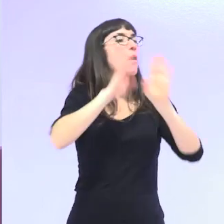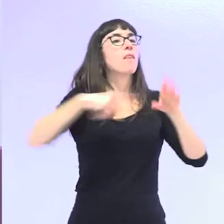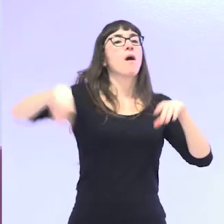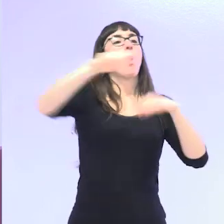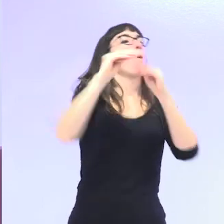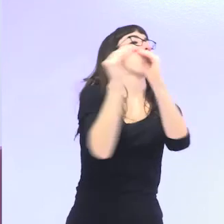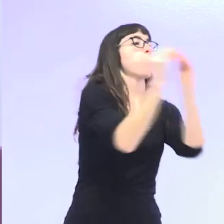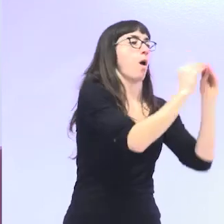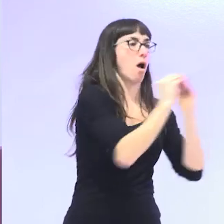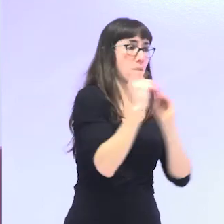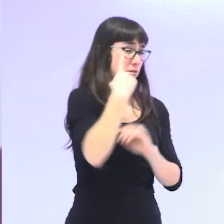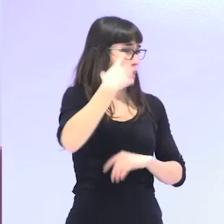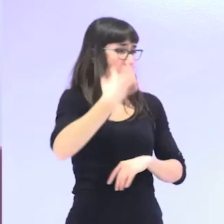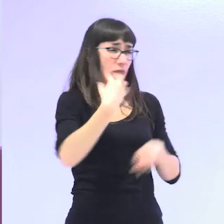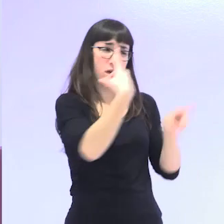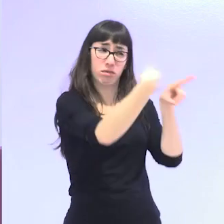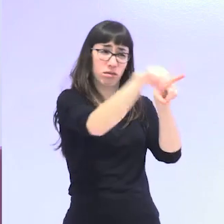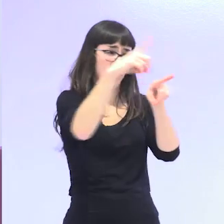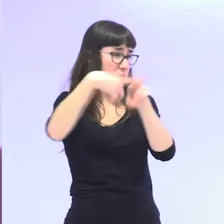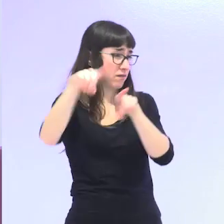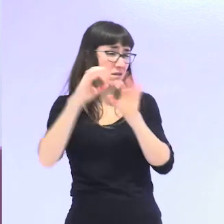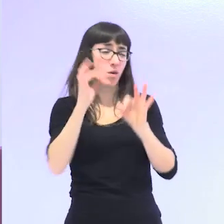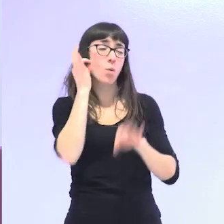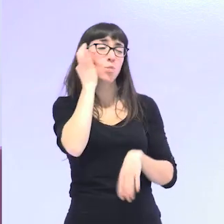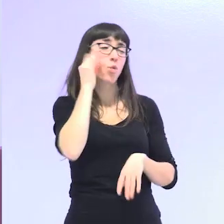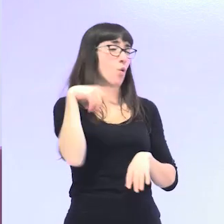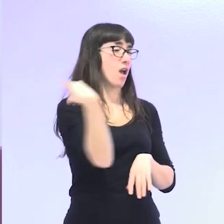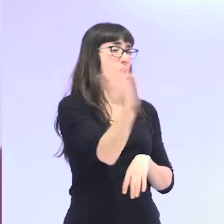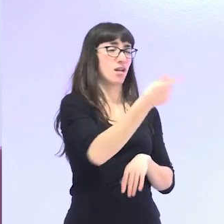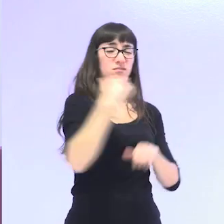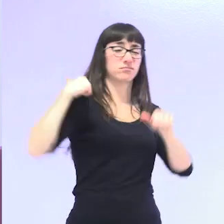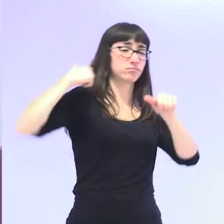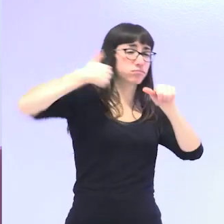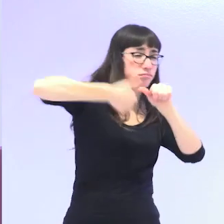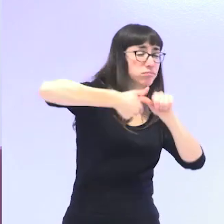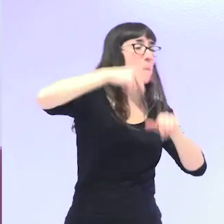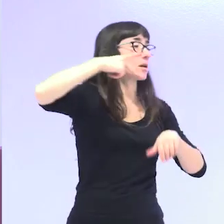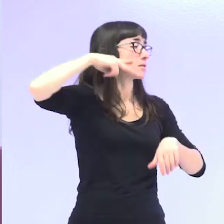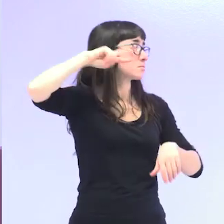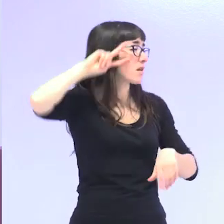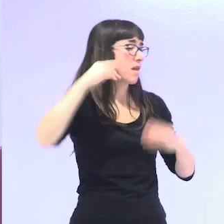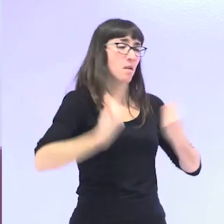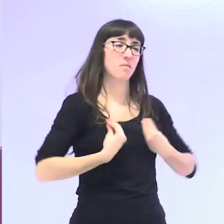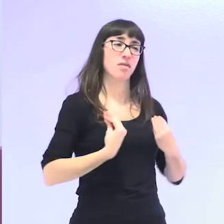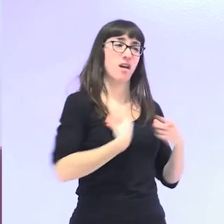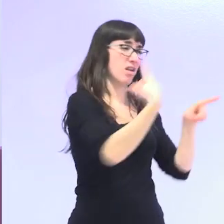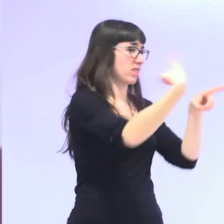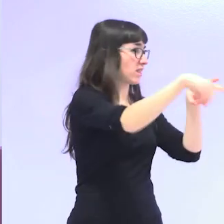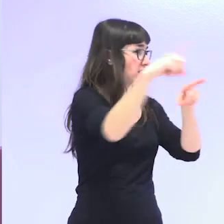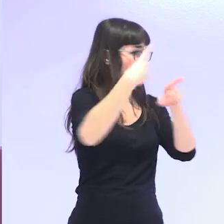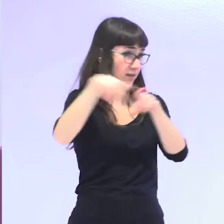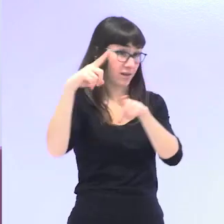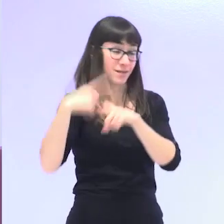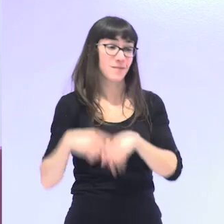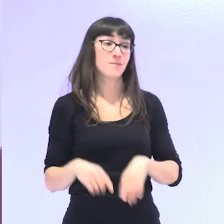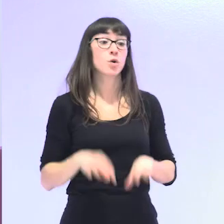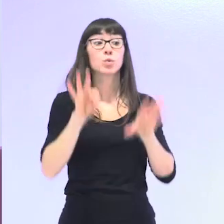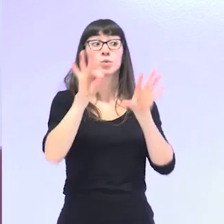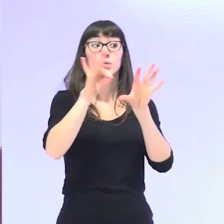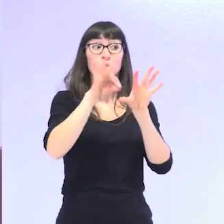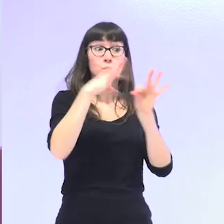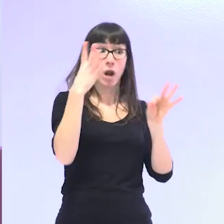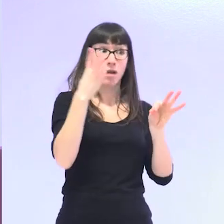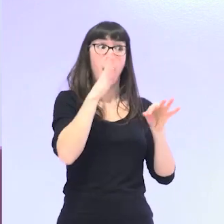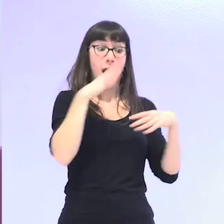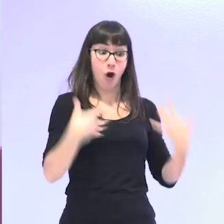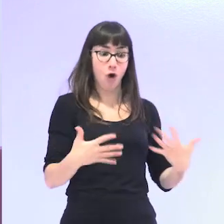obviamente, son muy diferentes tanto sus trayectorias como sus experiencias personales. Afortunadamente, todo esto